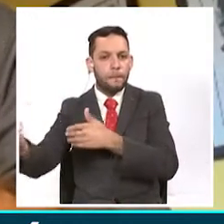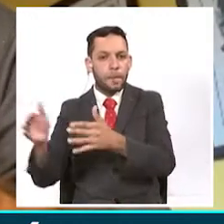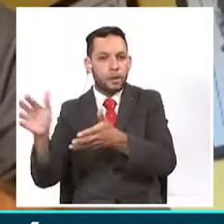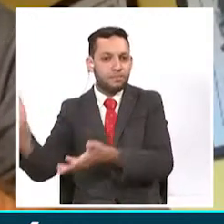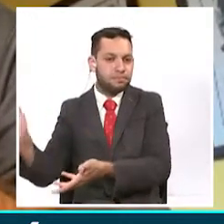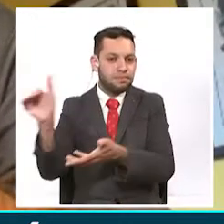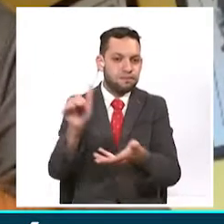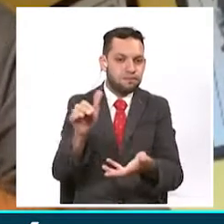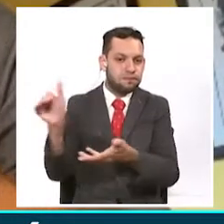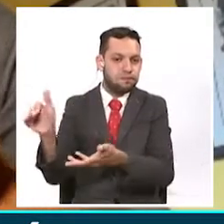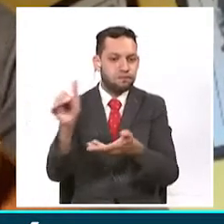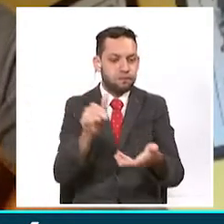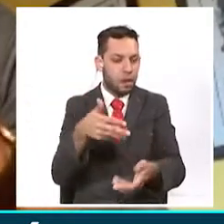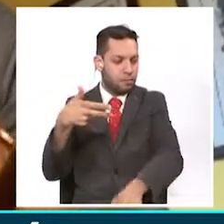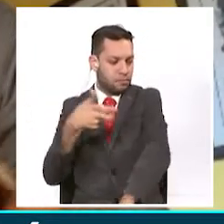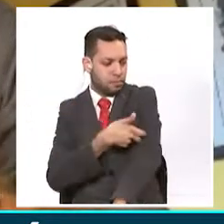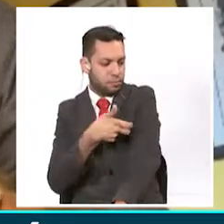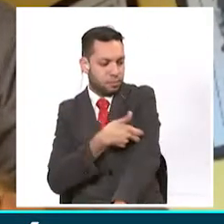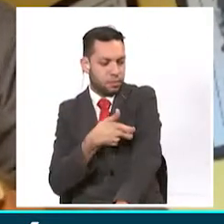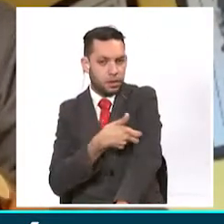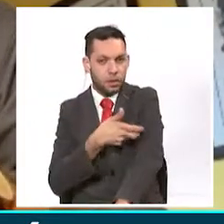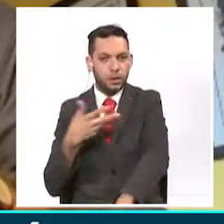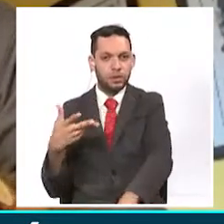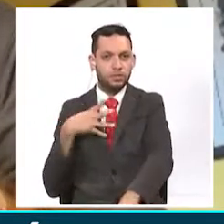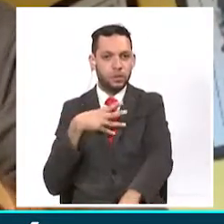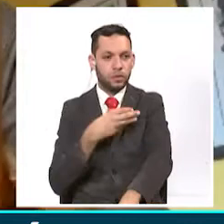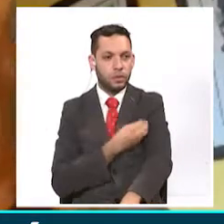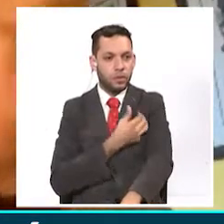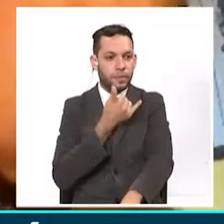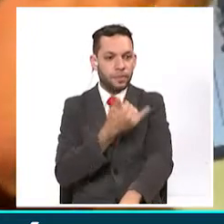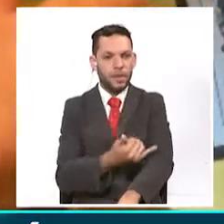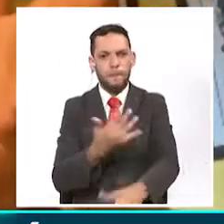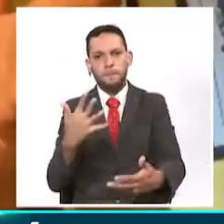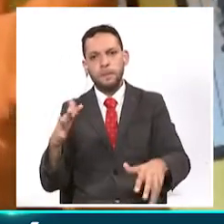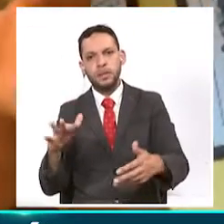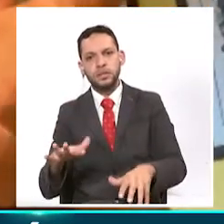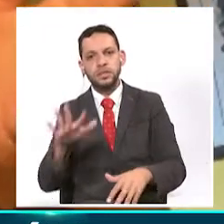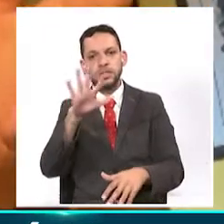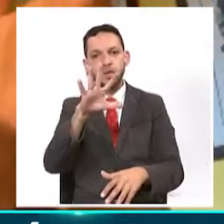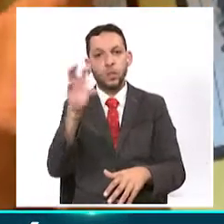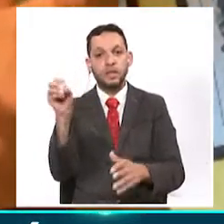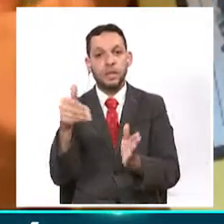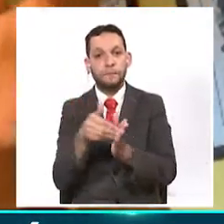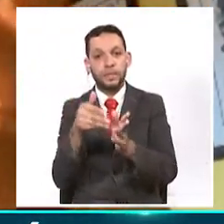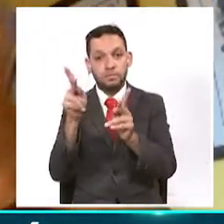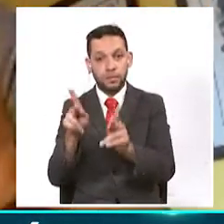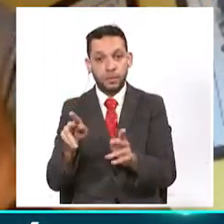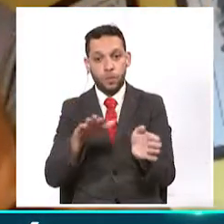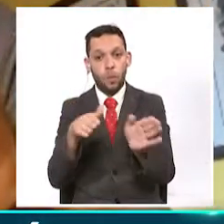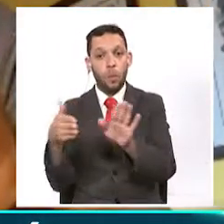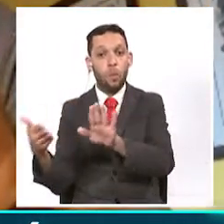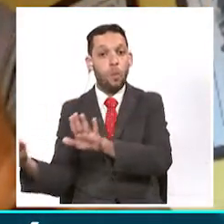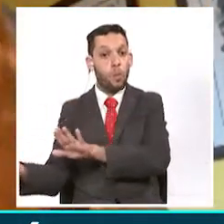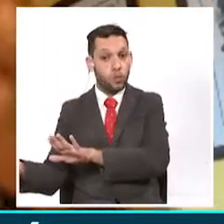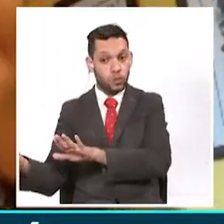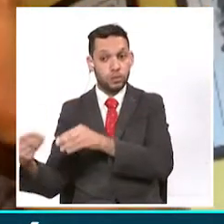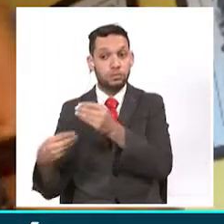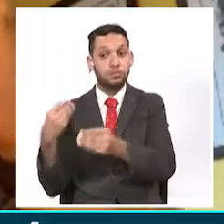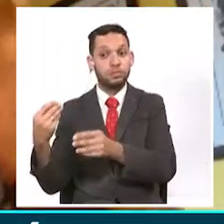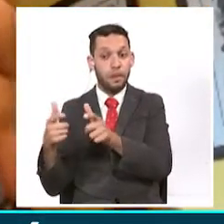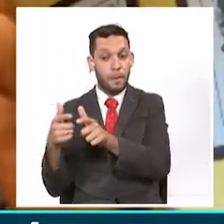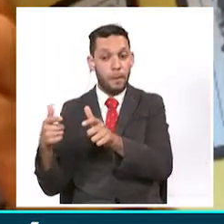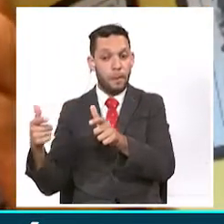cuando esa vacuna llegue posiblemente vamos a ser 50.000 muertos. Es muy posible como están avanzando las cosas.